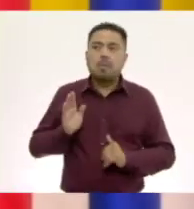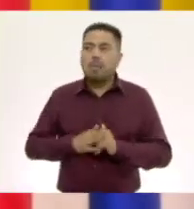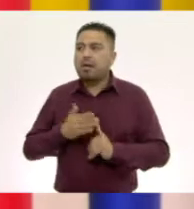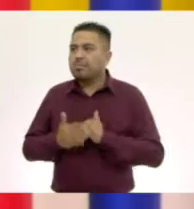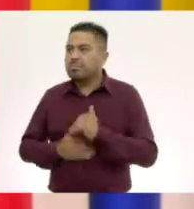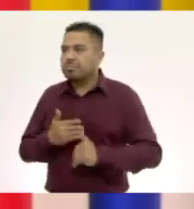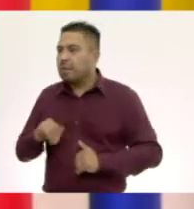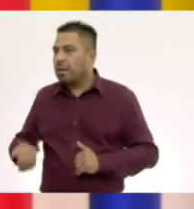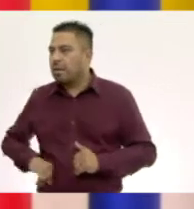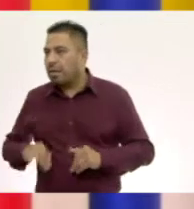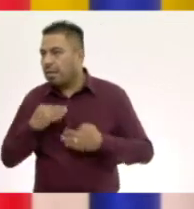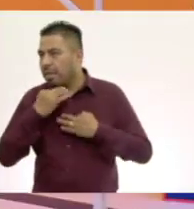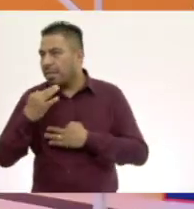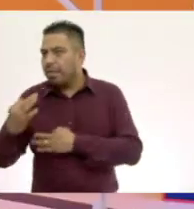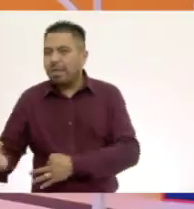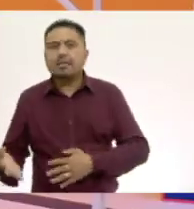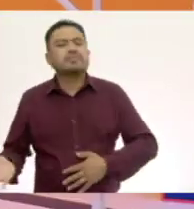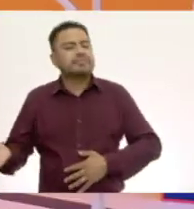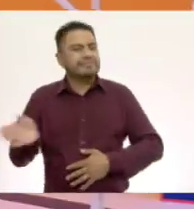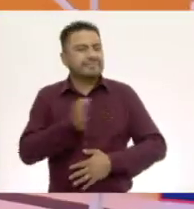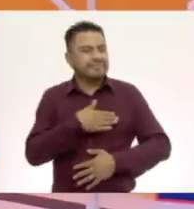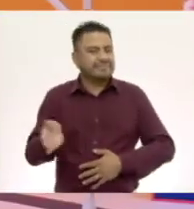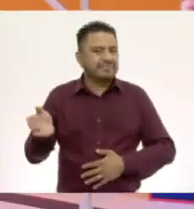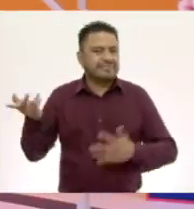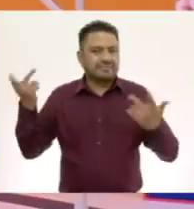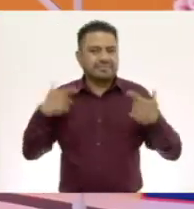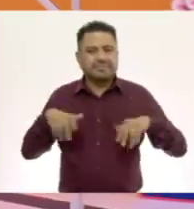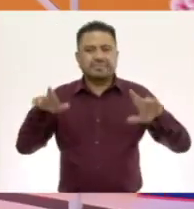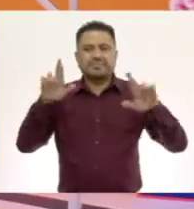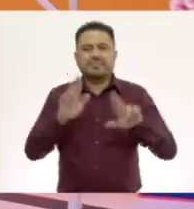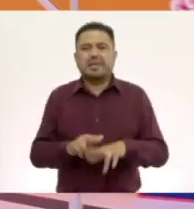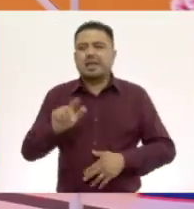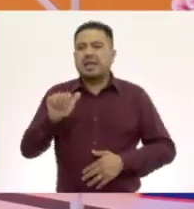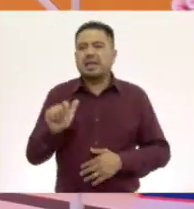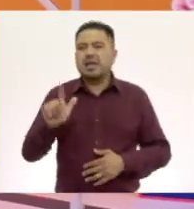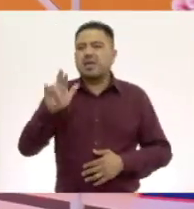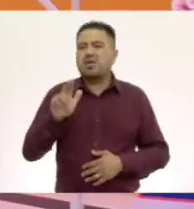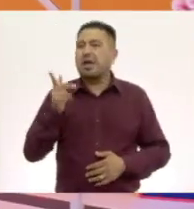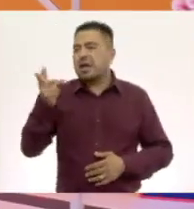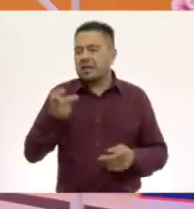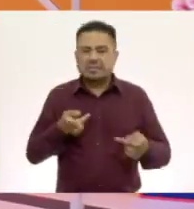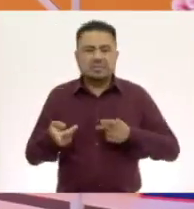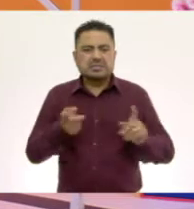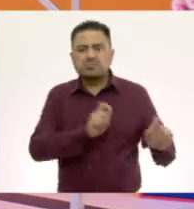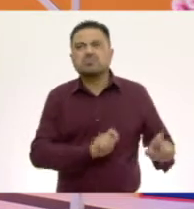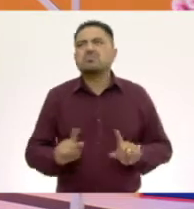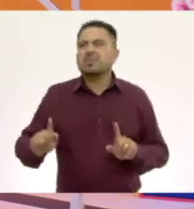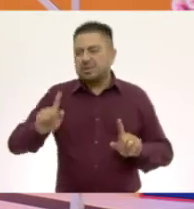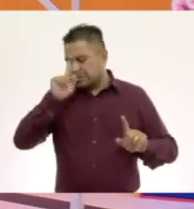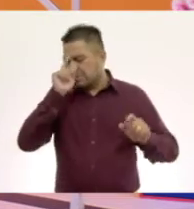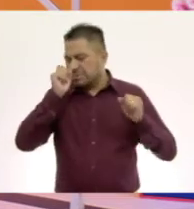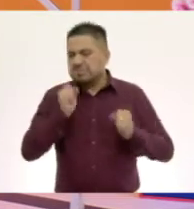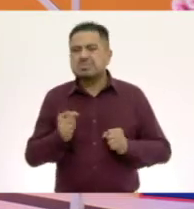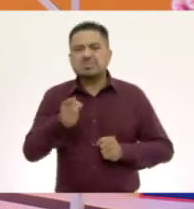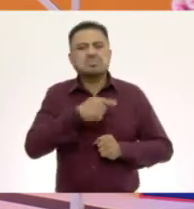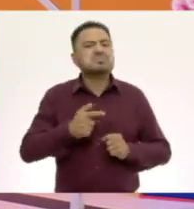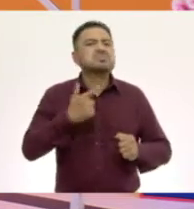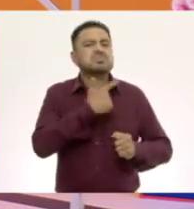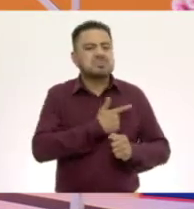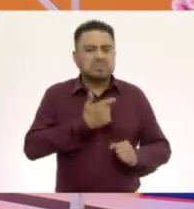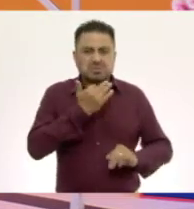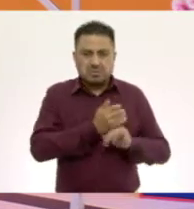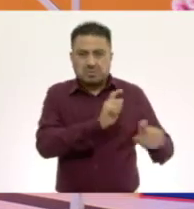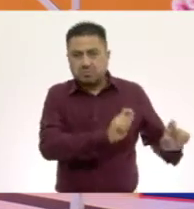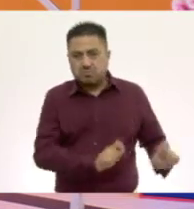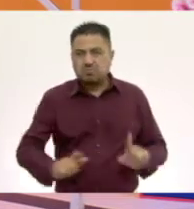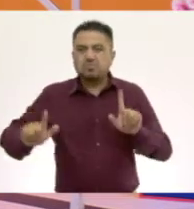pone más interesante. Bueno, pues la maestra Laura nos preparó una cápsula que estoy seguro les va a gustar. En esta